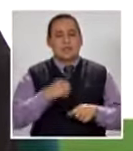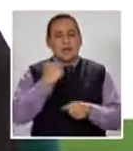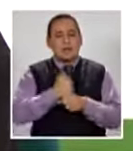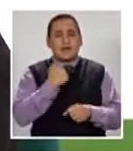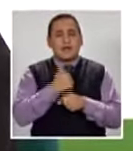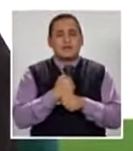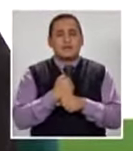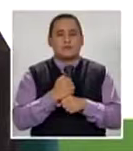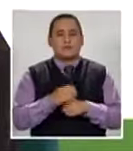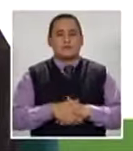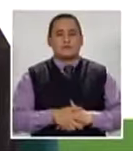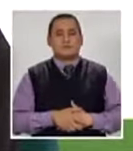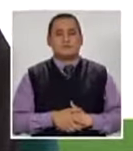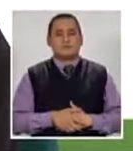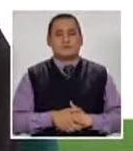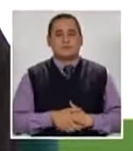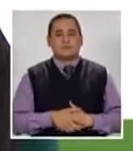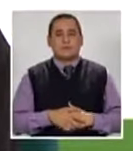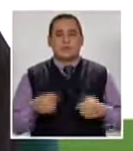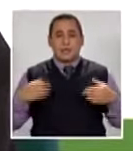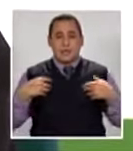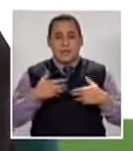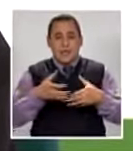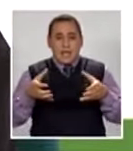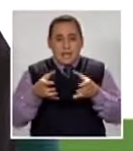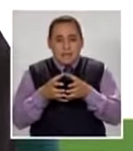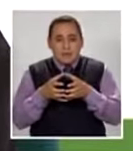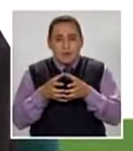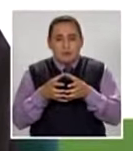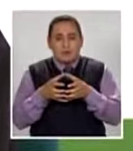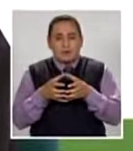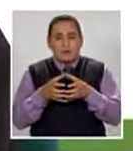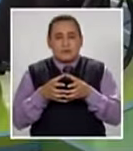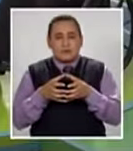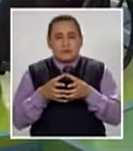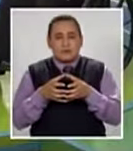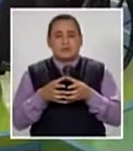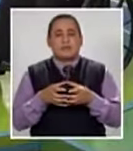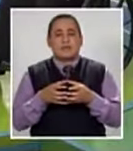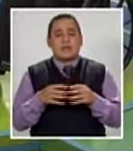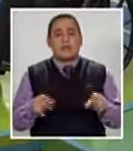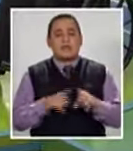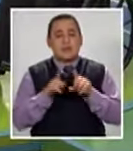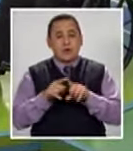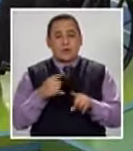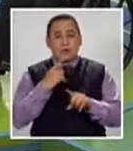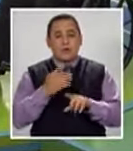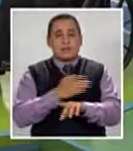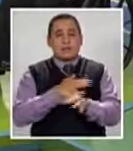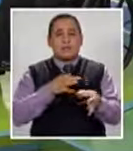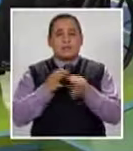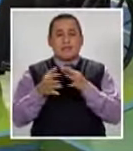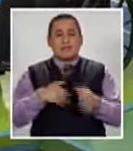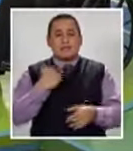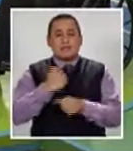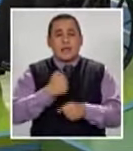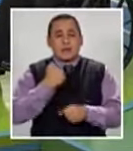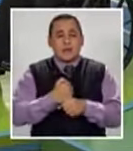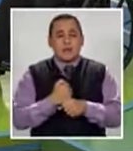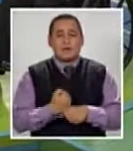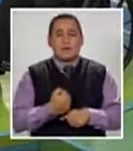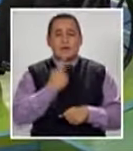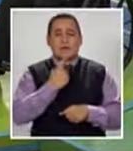Trabajando en En equipo Y este Bueno, lo que consiste En mi trabajo